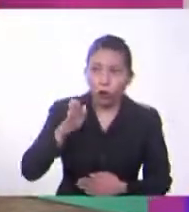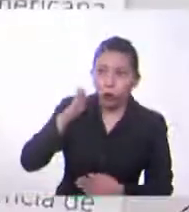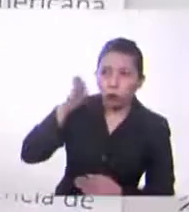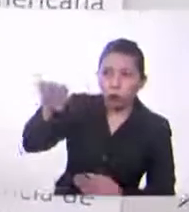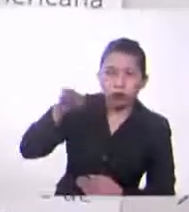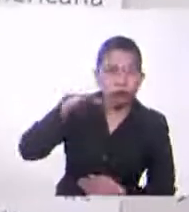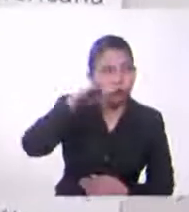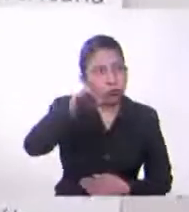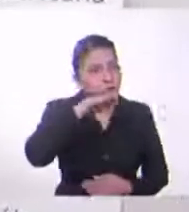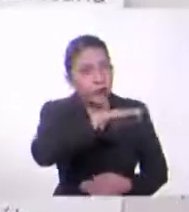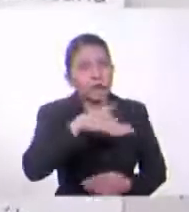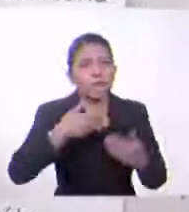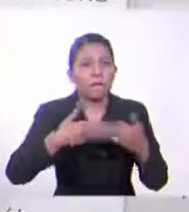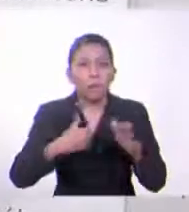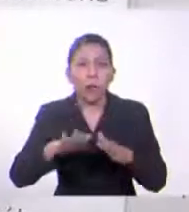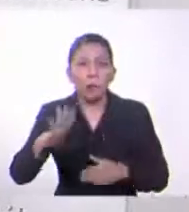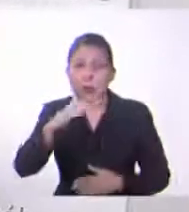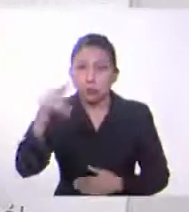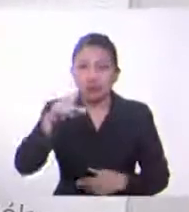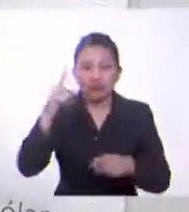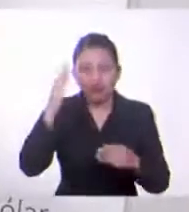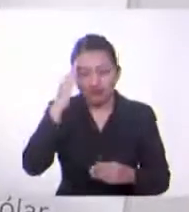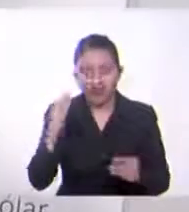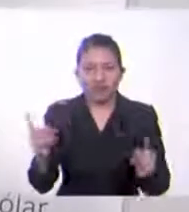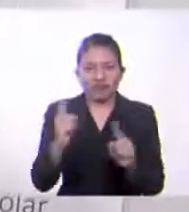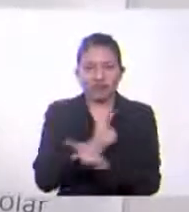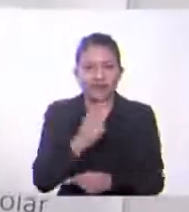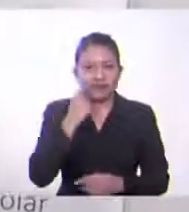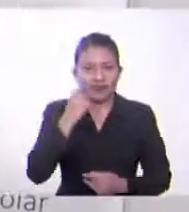hacer esas conversiones. Así que, nos vemos en la próxima.